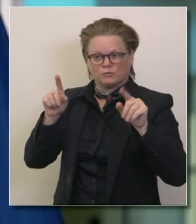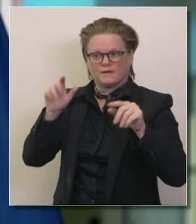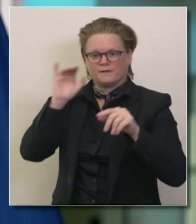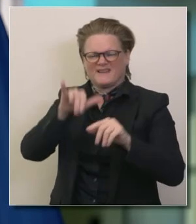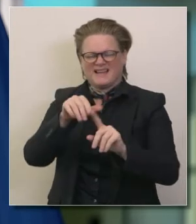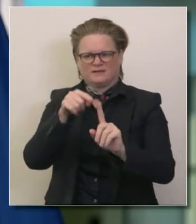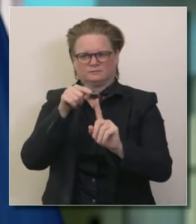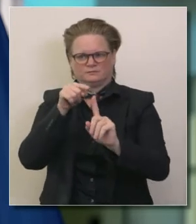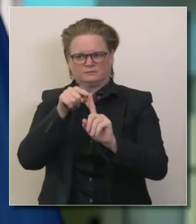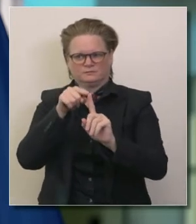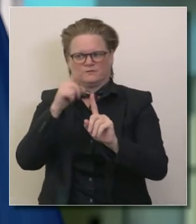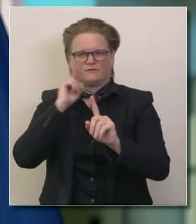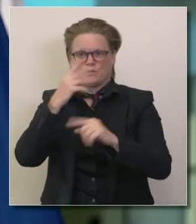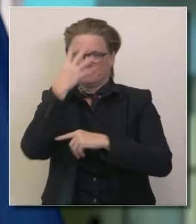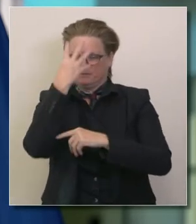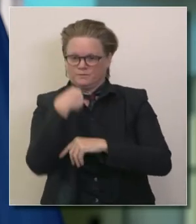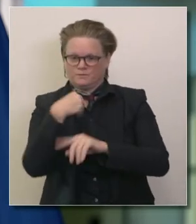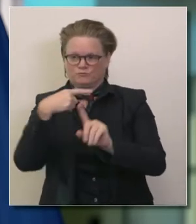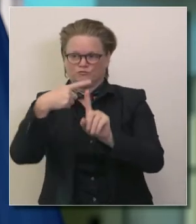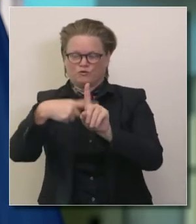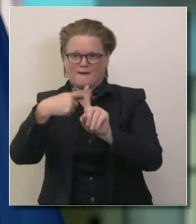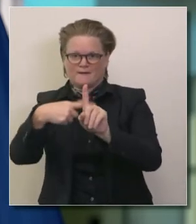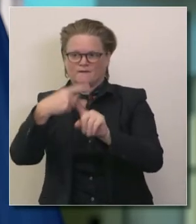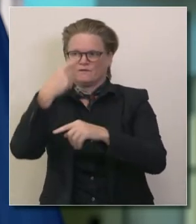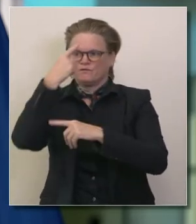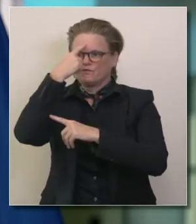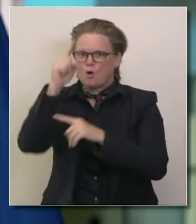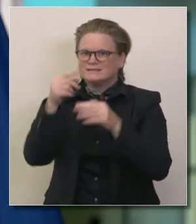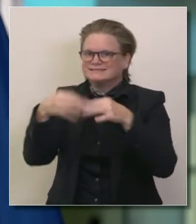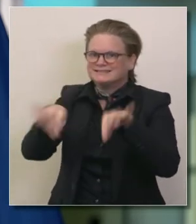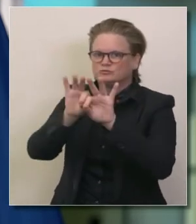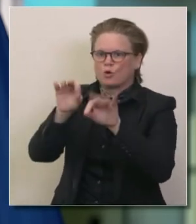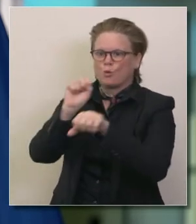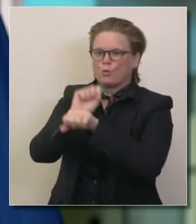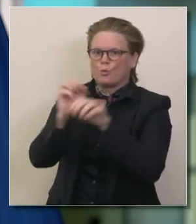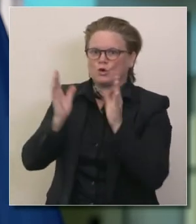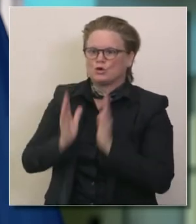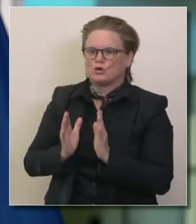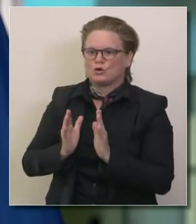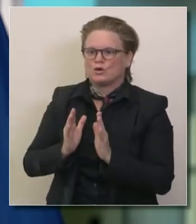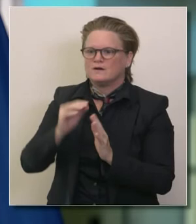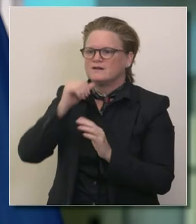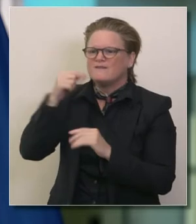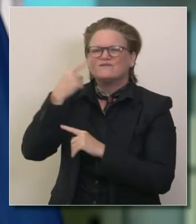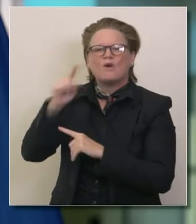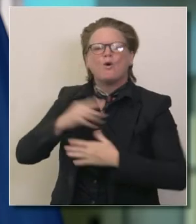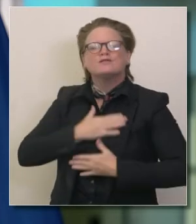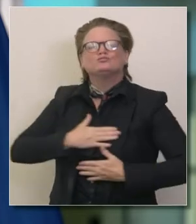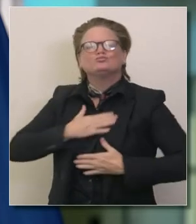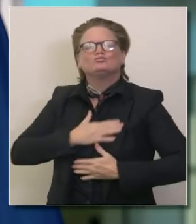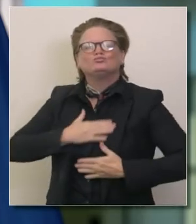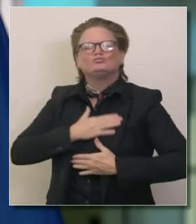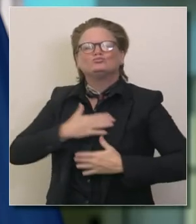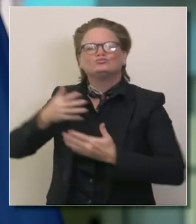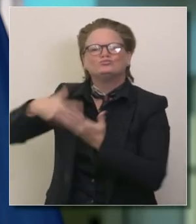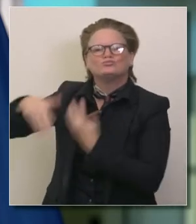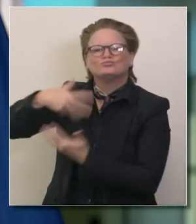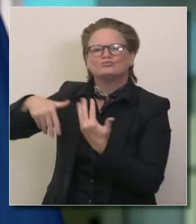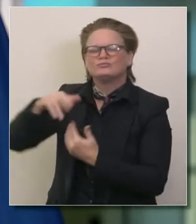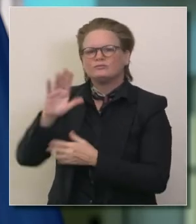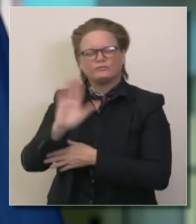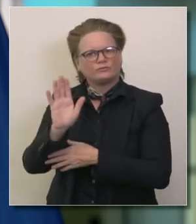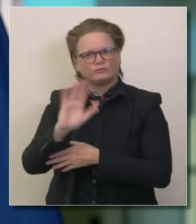que es esencial se puede mantener abierto solo para necesidad de esencial no para